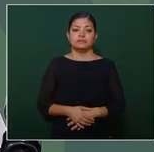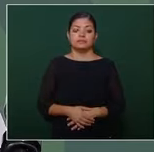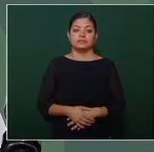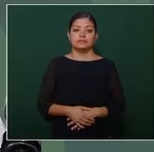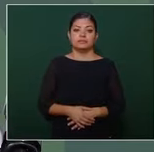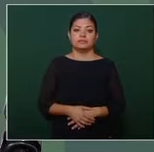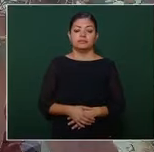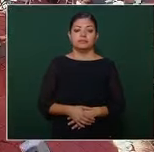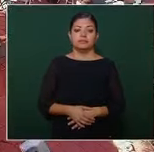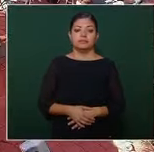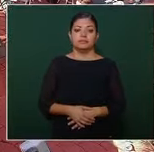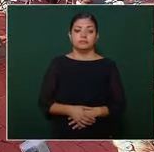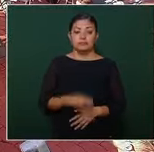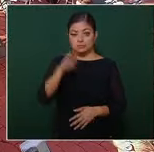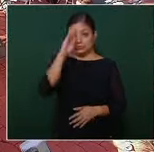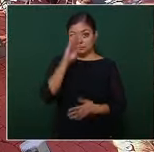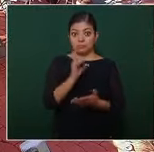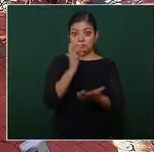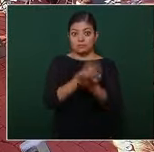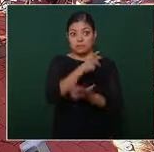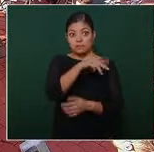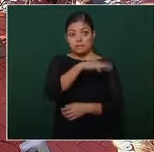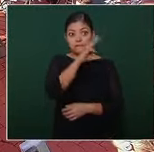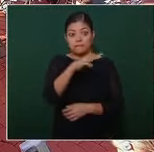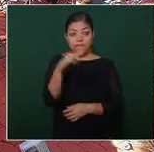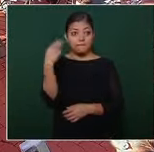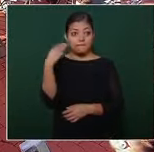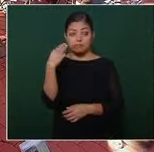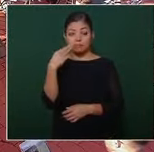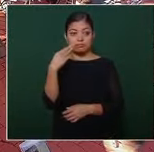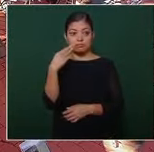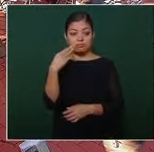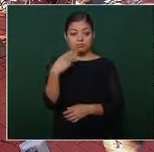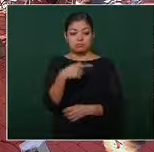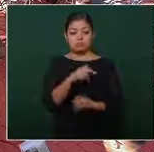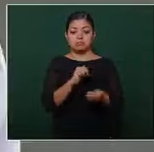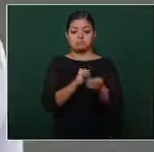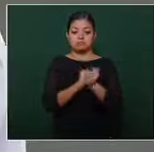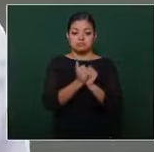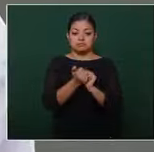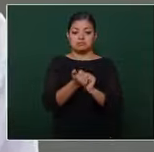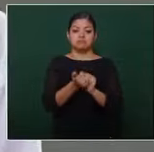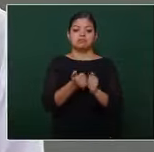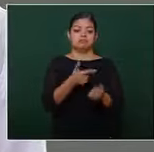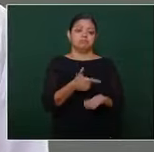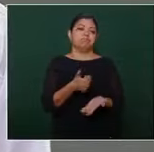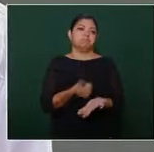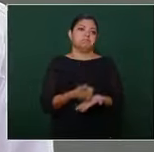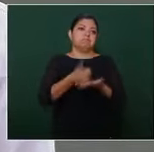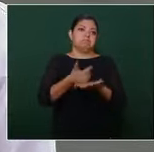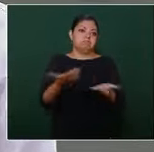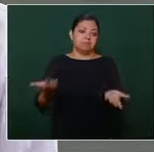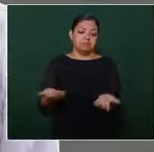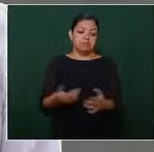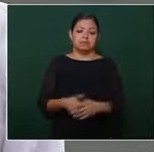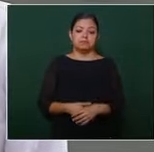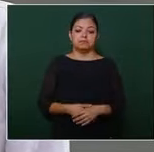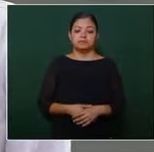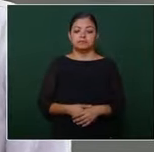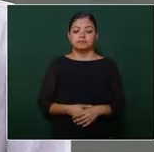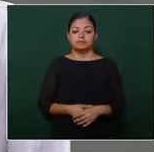ya no sólo va a ser Michoacán esto va a ayudar no